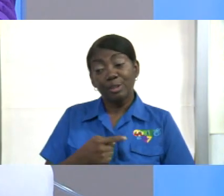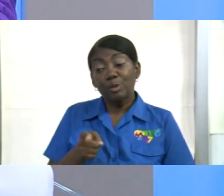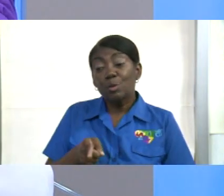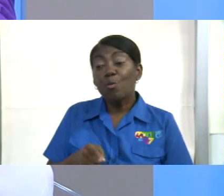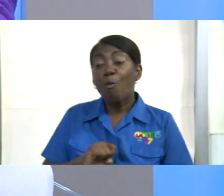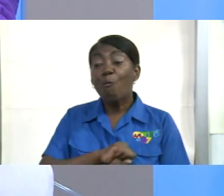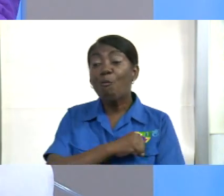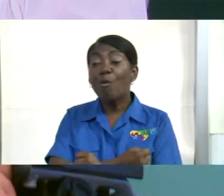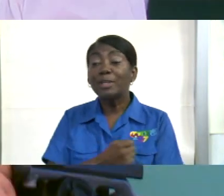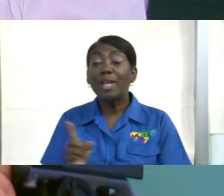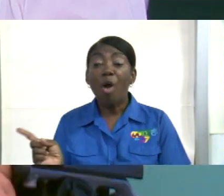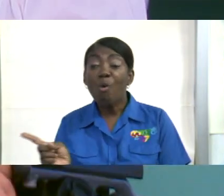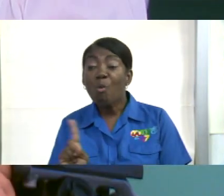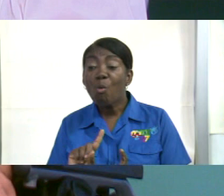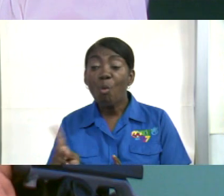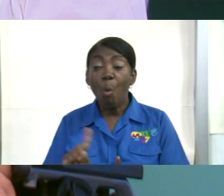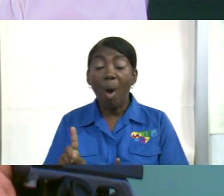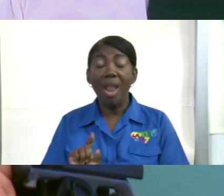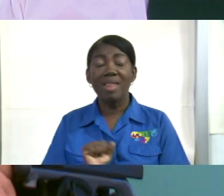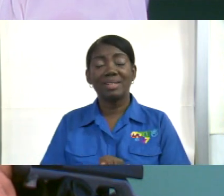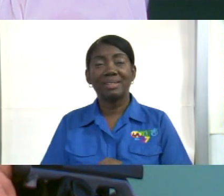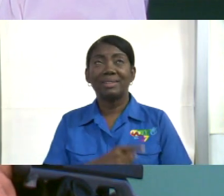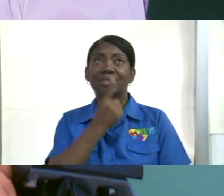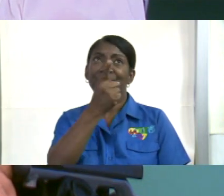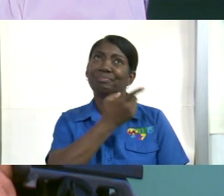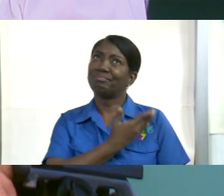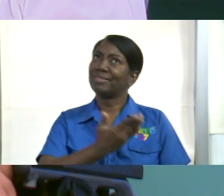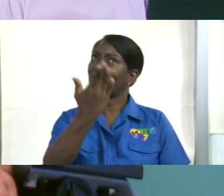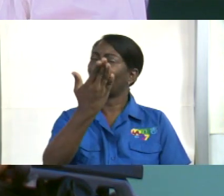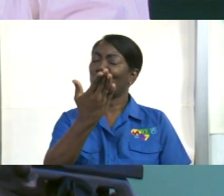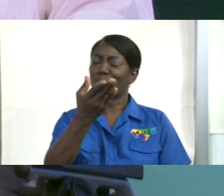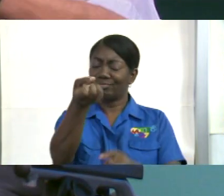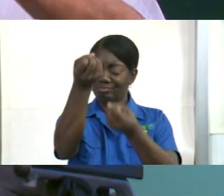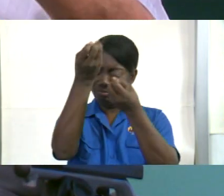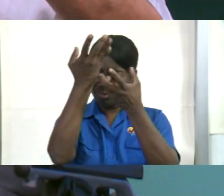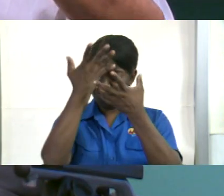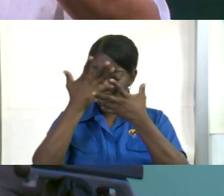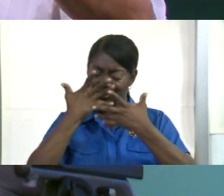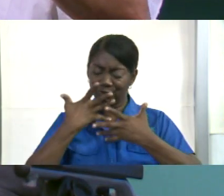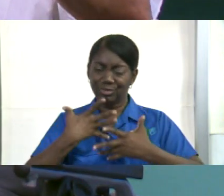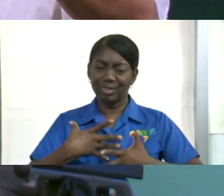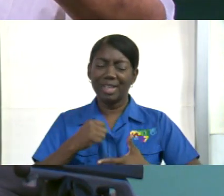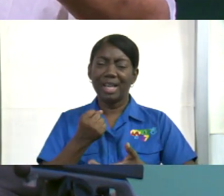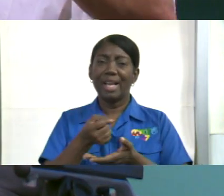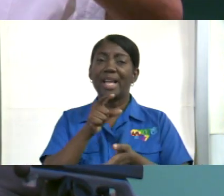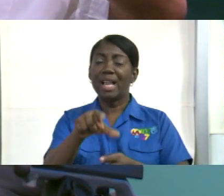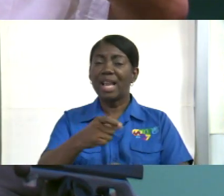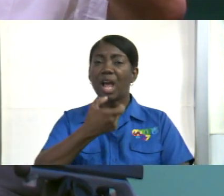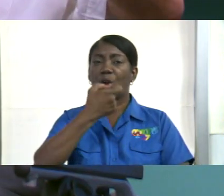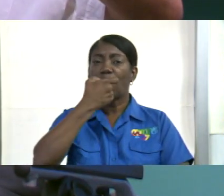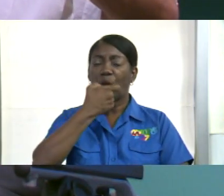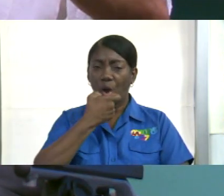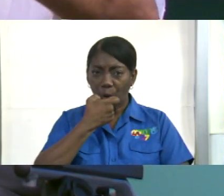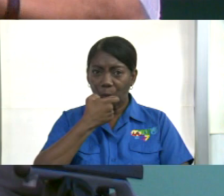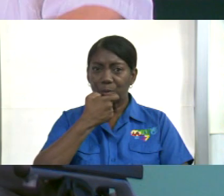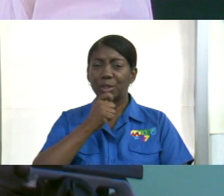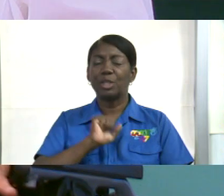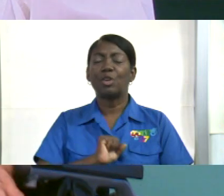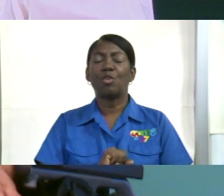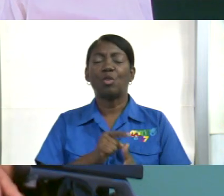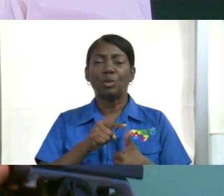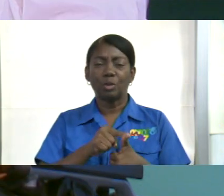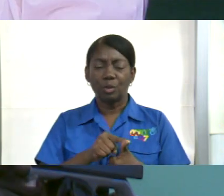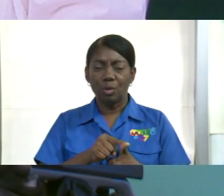¿Su fuerza cuál es? Y el señor lloraba en la Eucaristía, la oración,